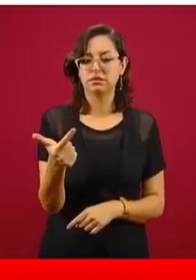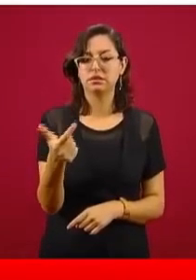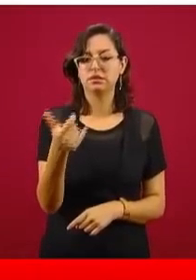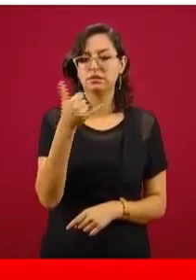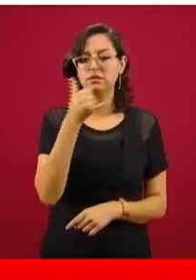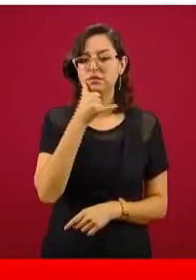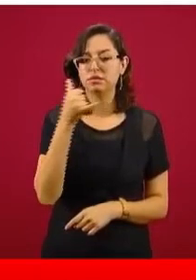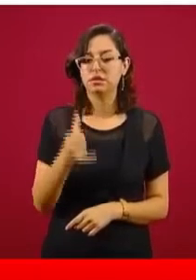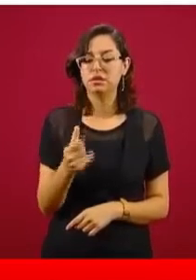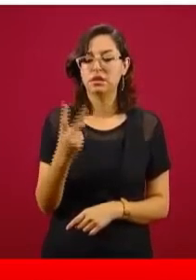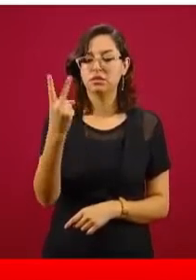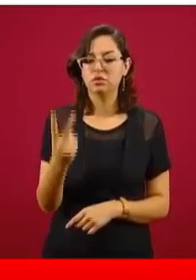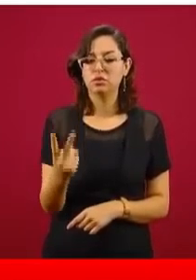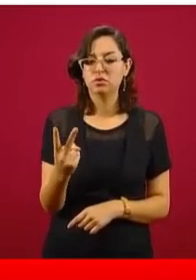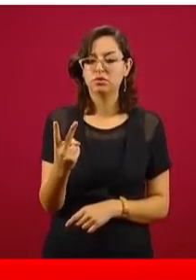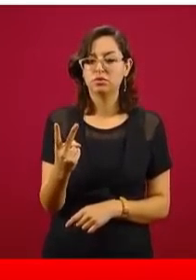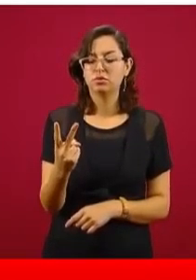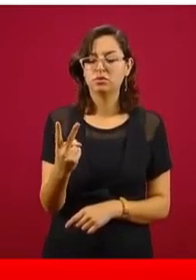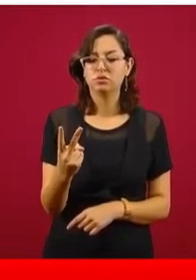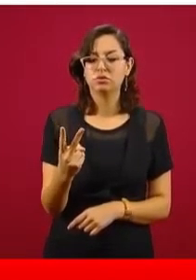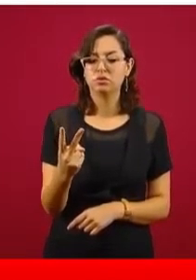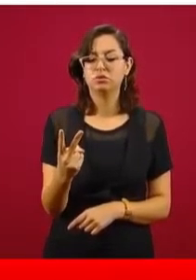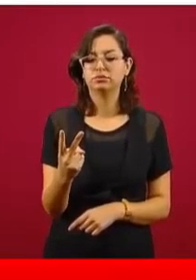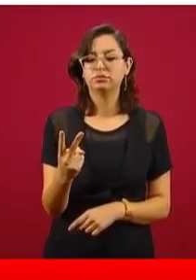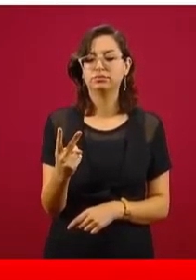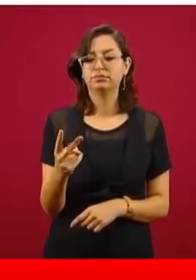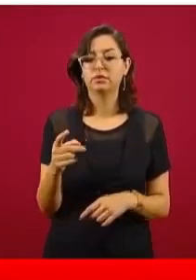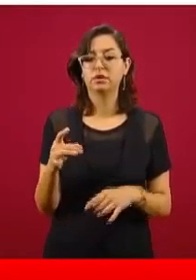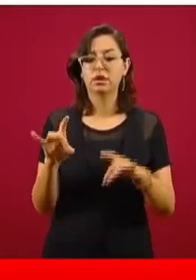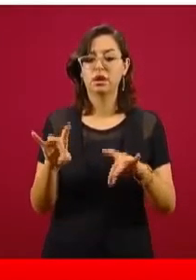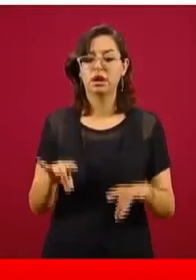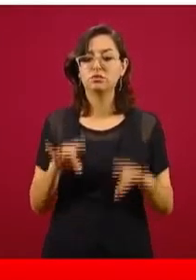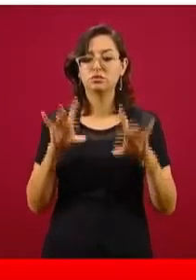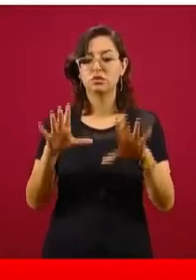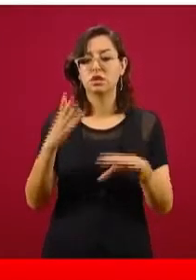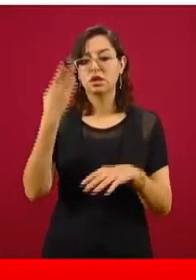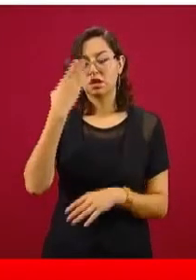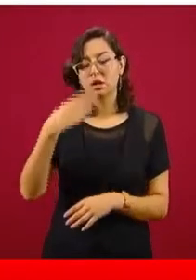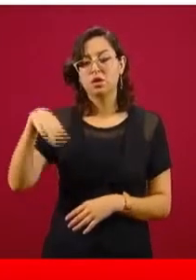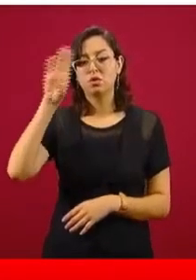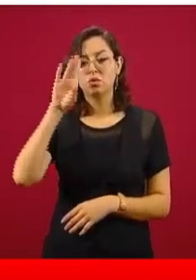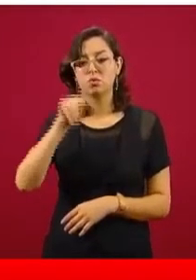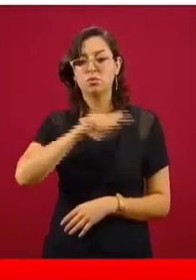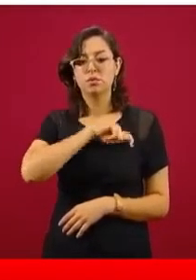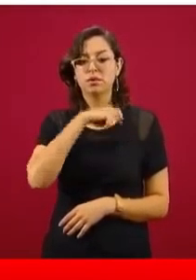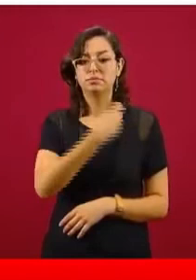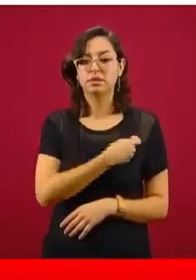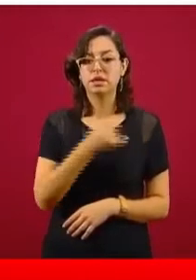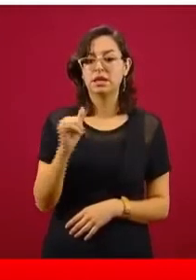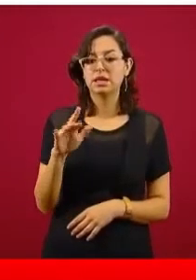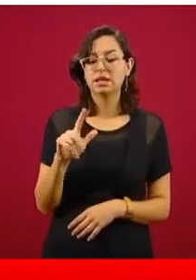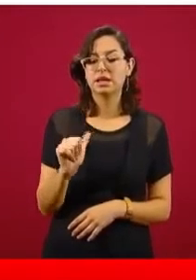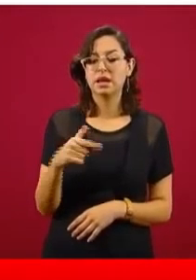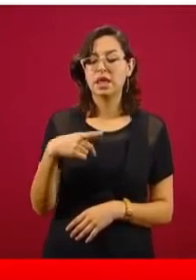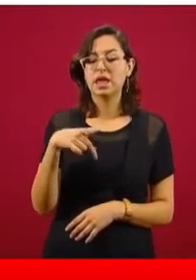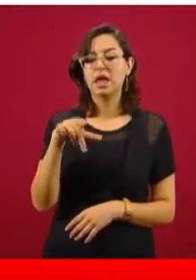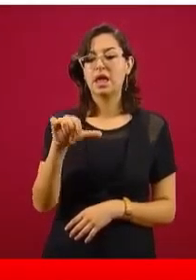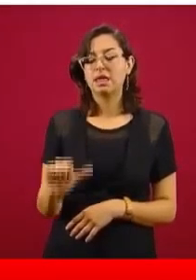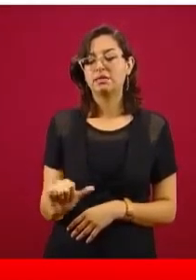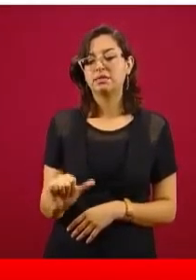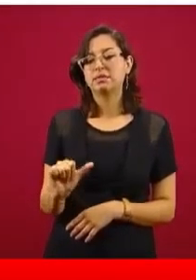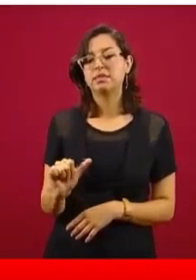Italia con 2 y luego tenemos a Australia, Cuba, España, Irlanda, Kenia, Perú,